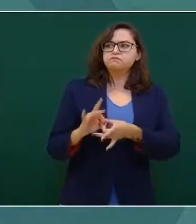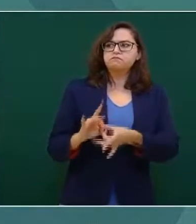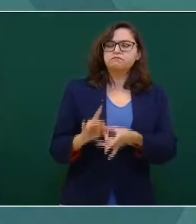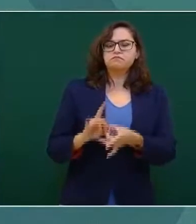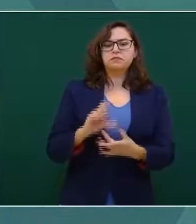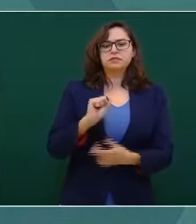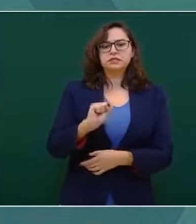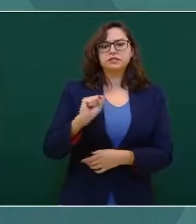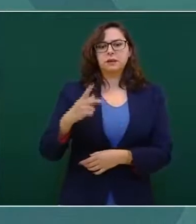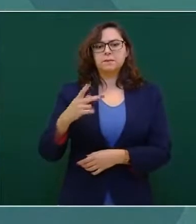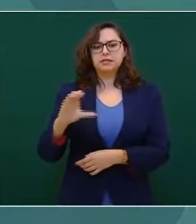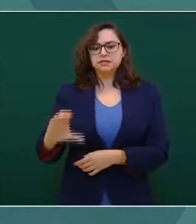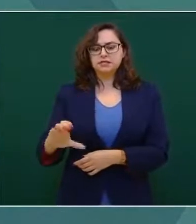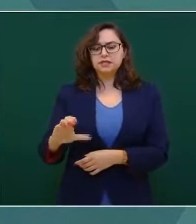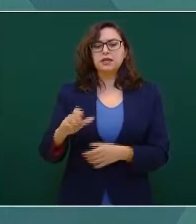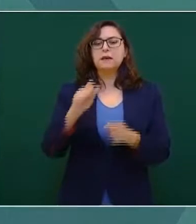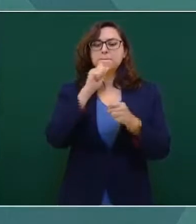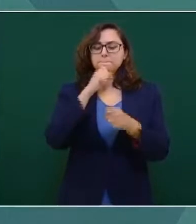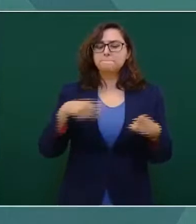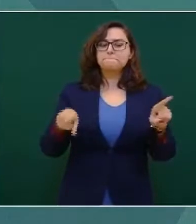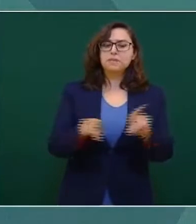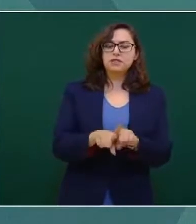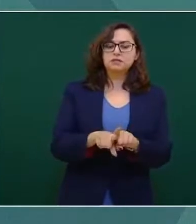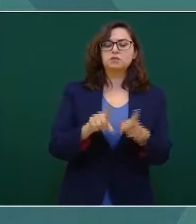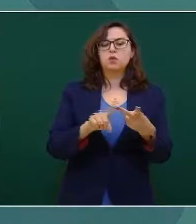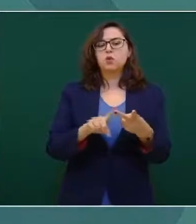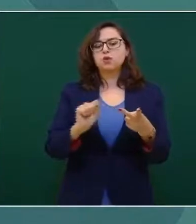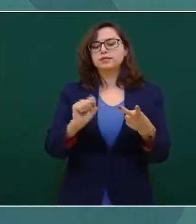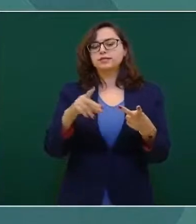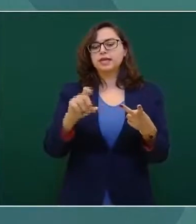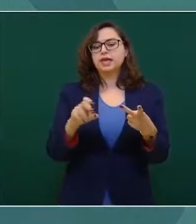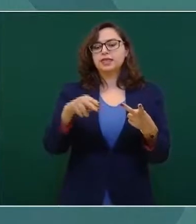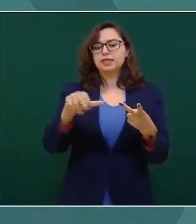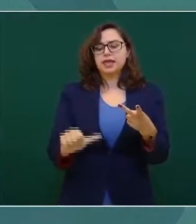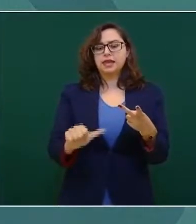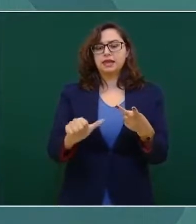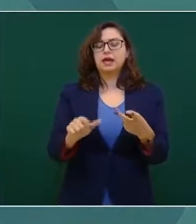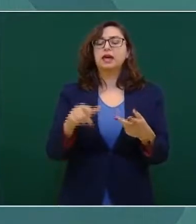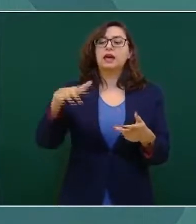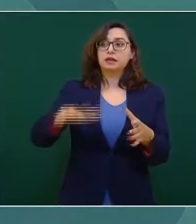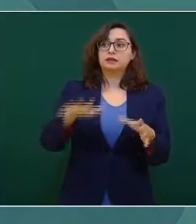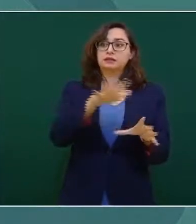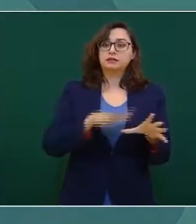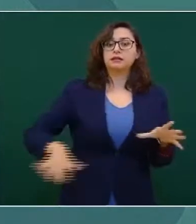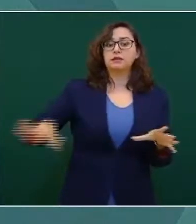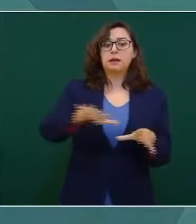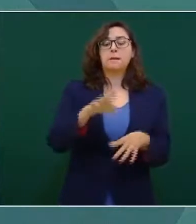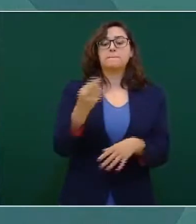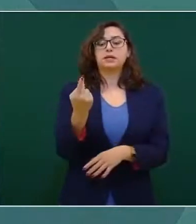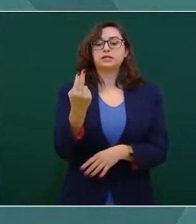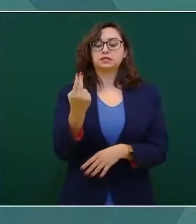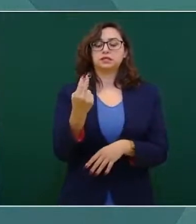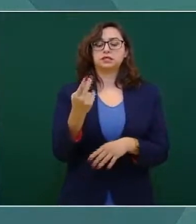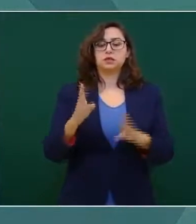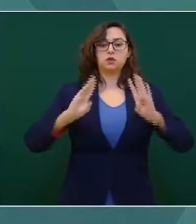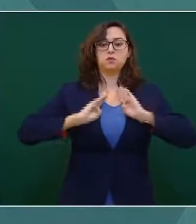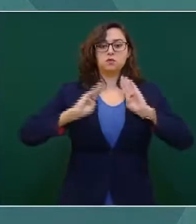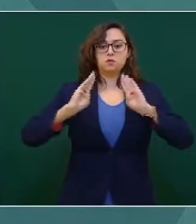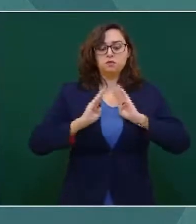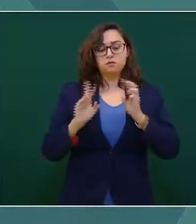con la Secretaría de la Defensa Nacional y su 25 zona militar y la Guardia Nacional.